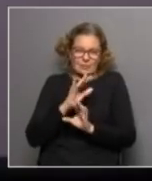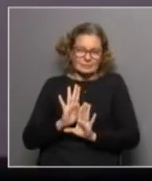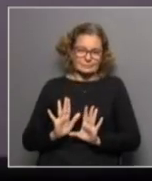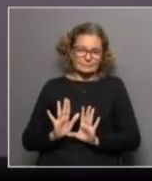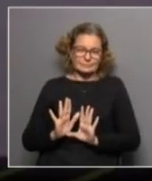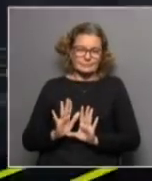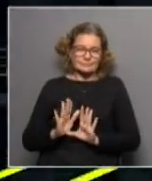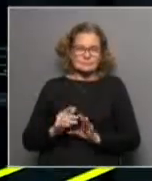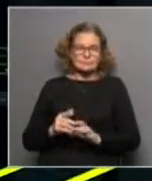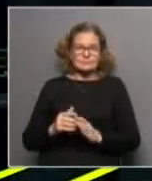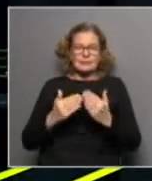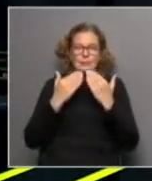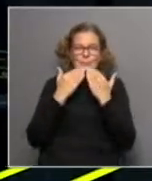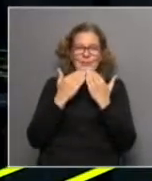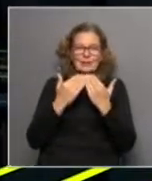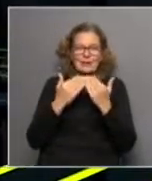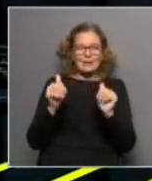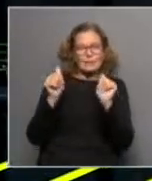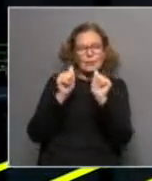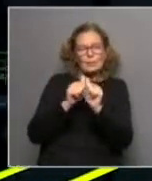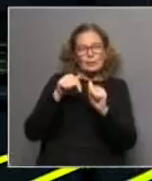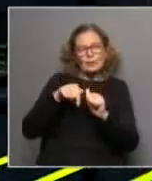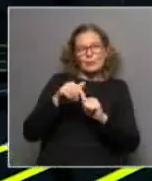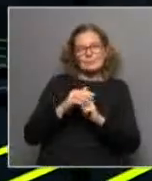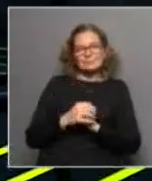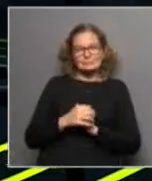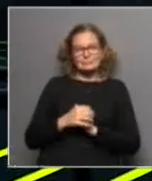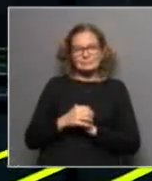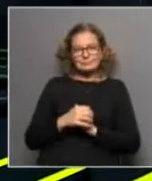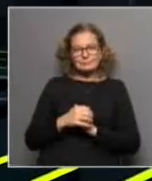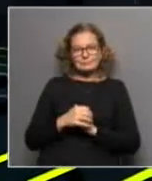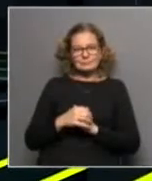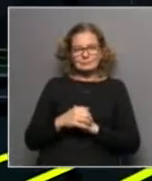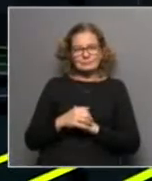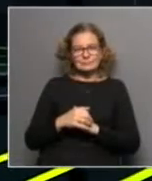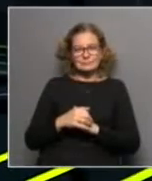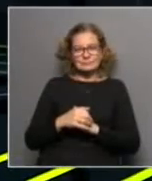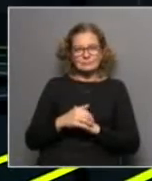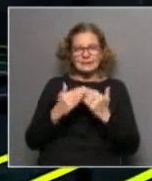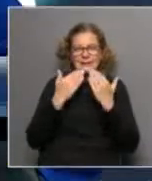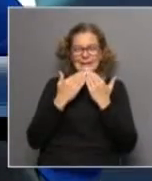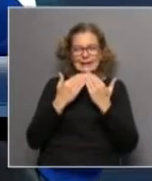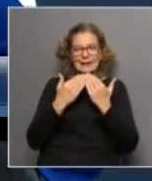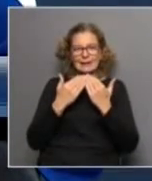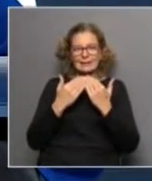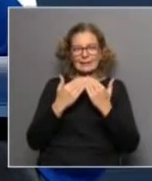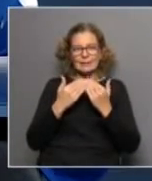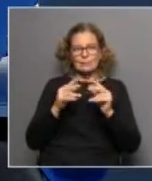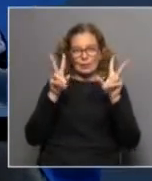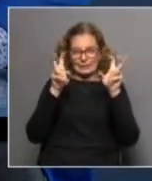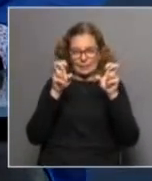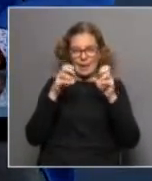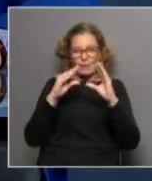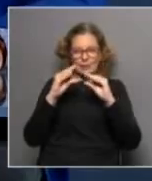Alejandra Girona muchísimas gracias por acompañarnos hoy en la letra chica no gracias a ustedes por tratar este